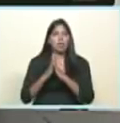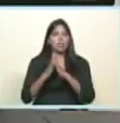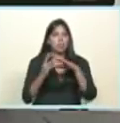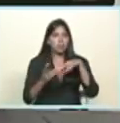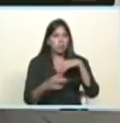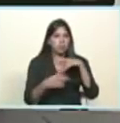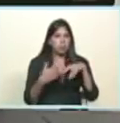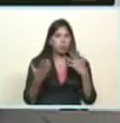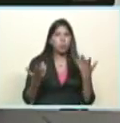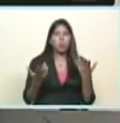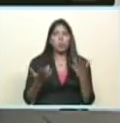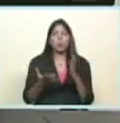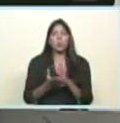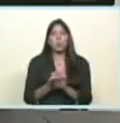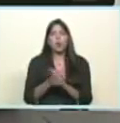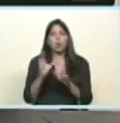cultura